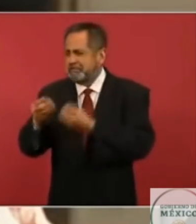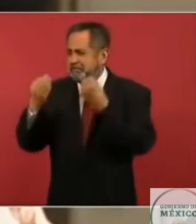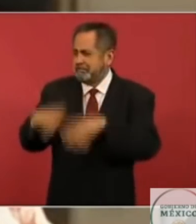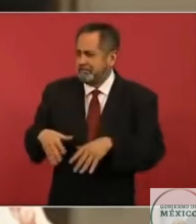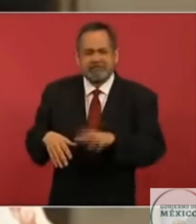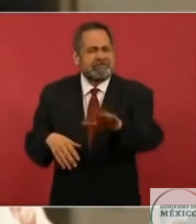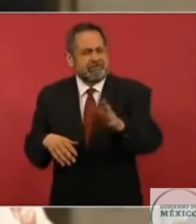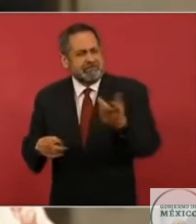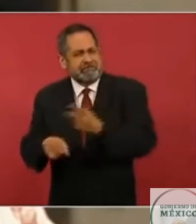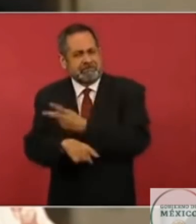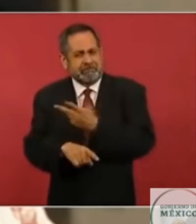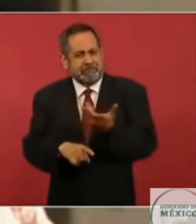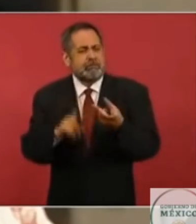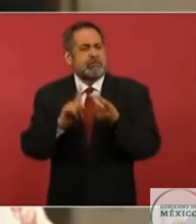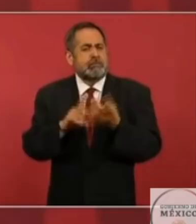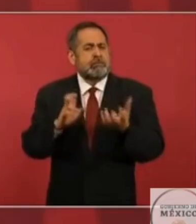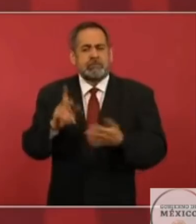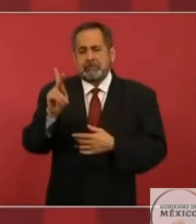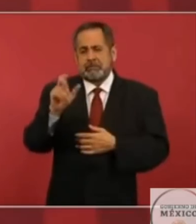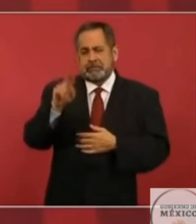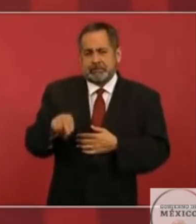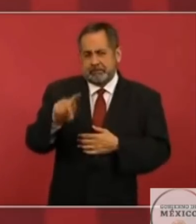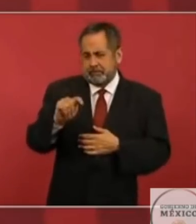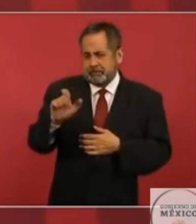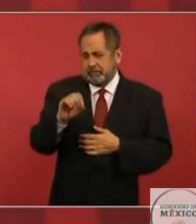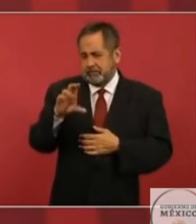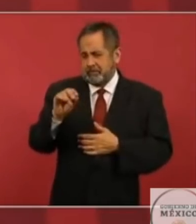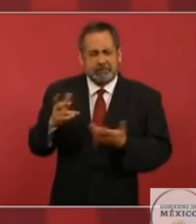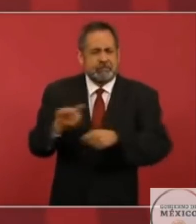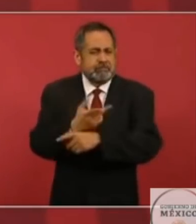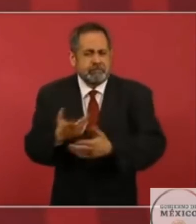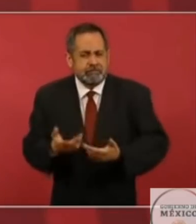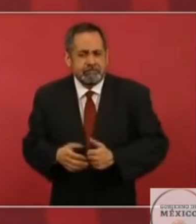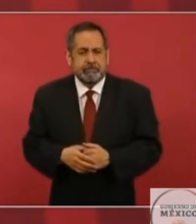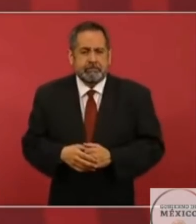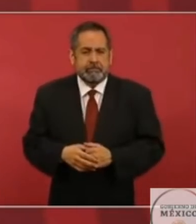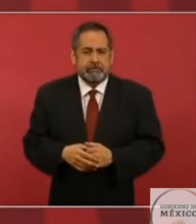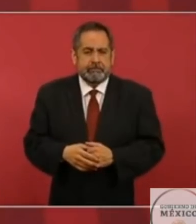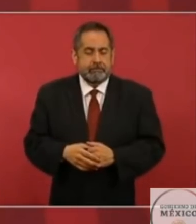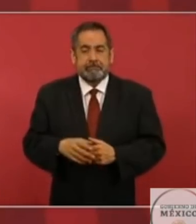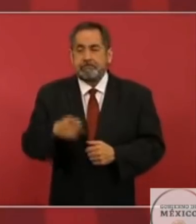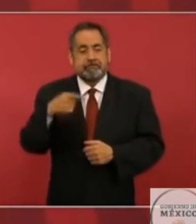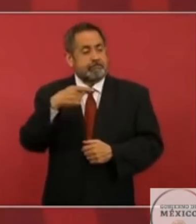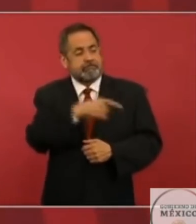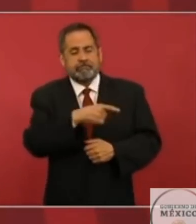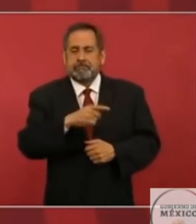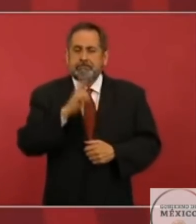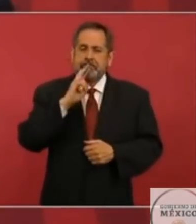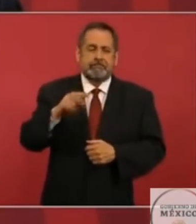dejó morir? ¿Qué ocurrió? ¿Por el neoliberalismo? Muchas gracias por sus respuestas, presidente. el